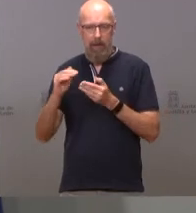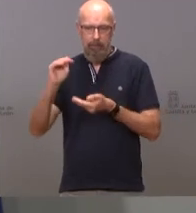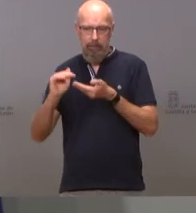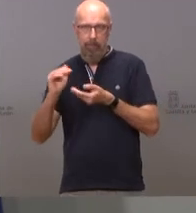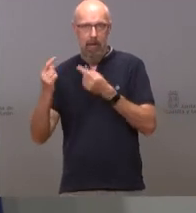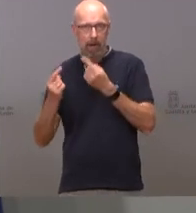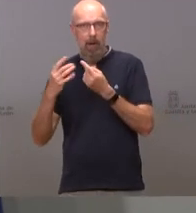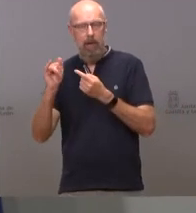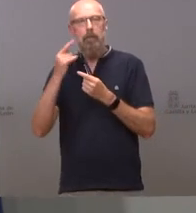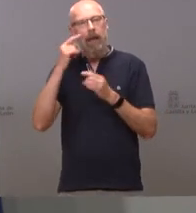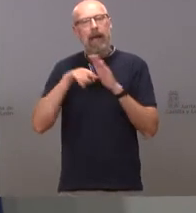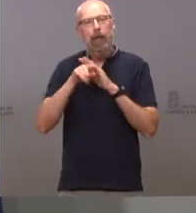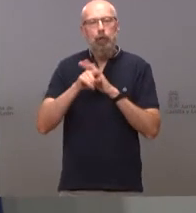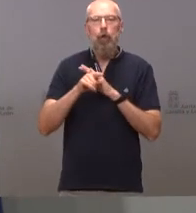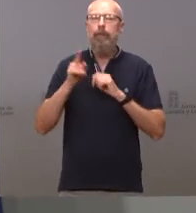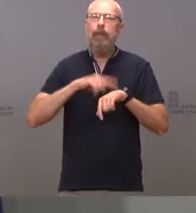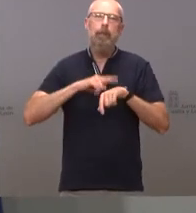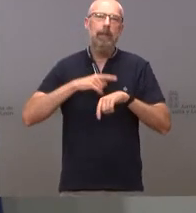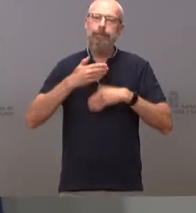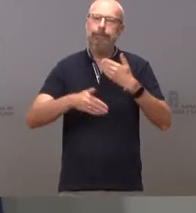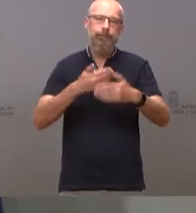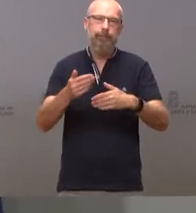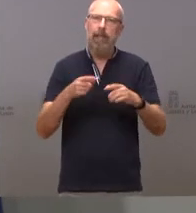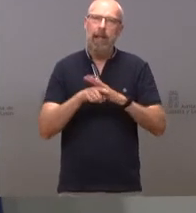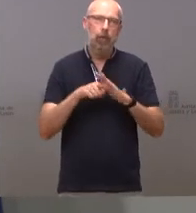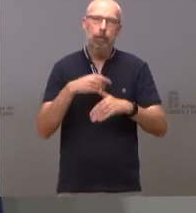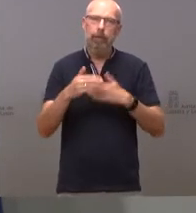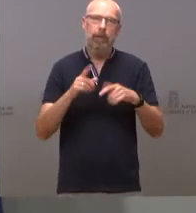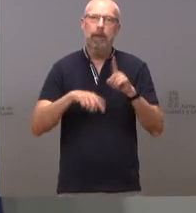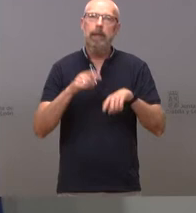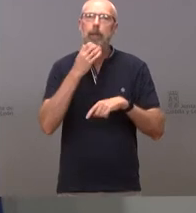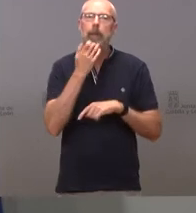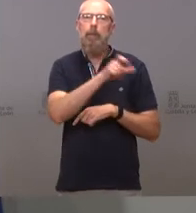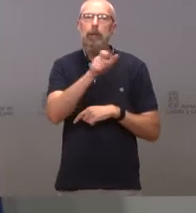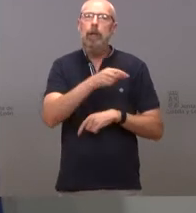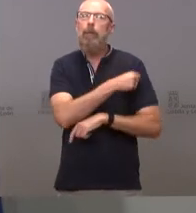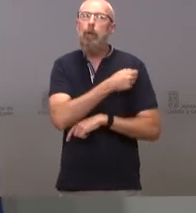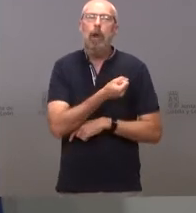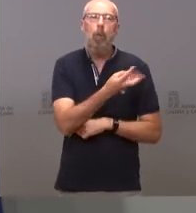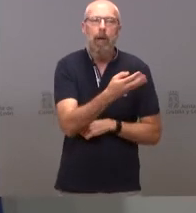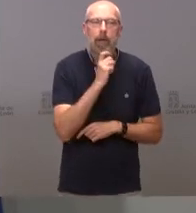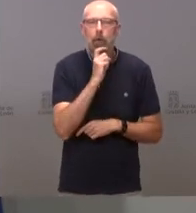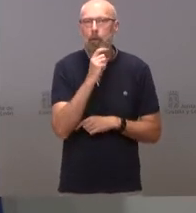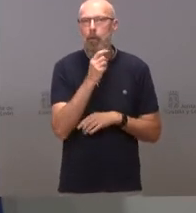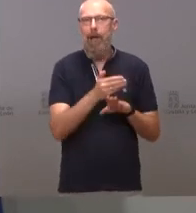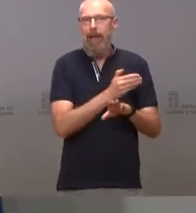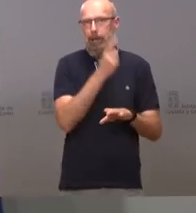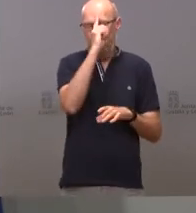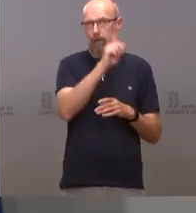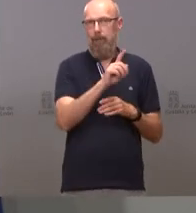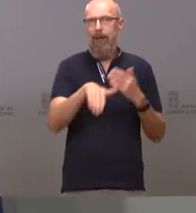ir evolucionando sobre la marcha porque claro ni sabemos la gente que se vacuna de segundas dosis con antelación